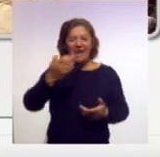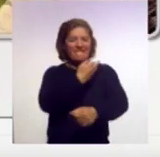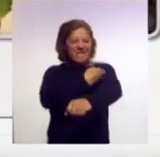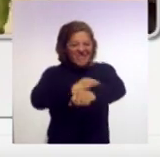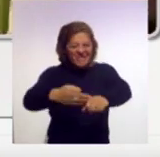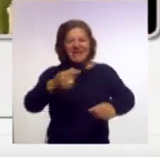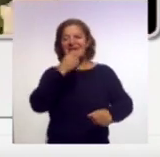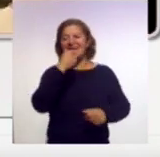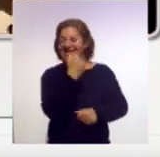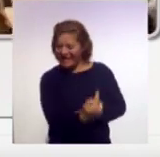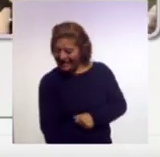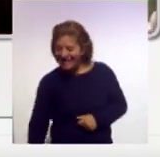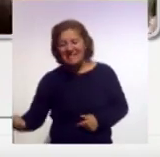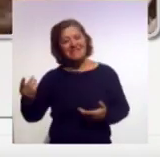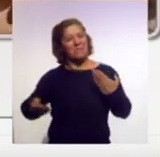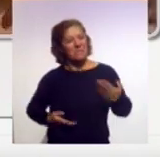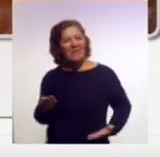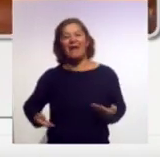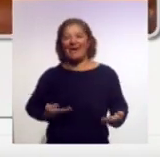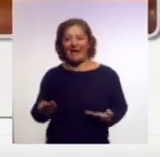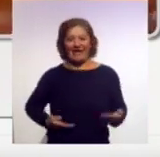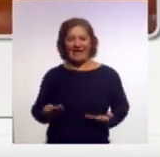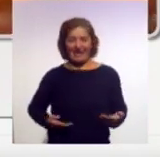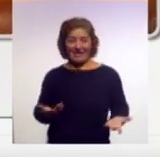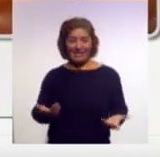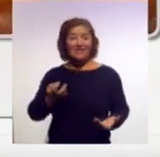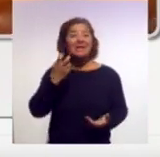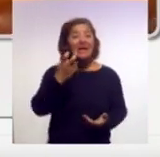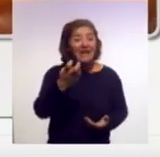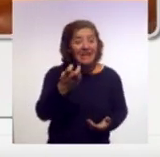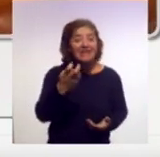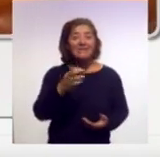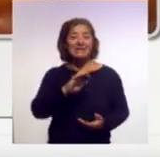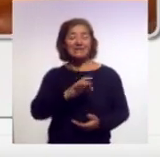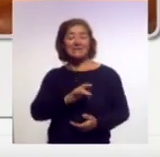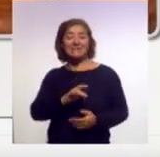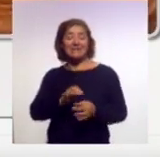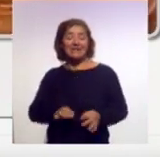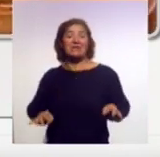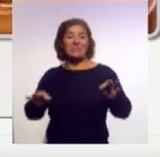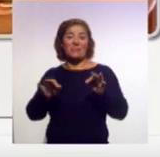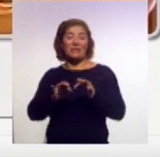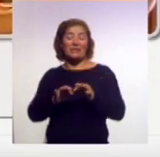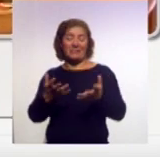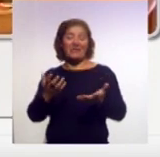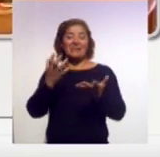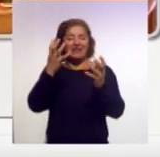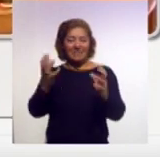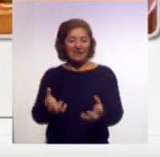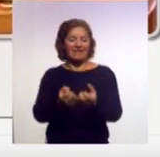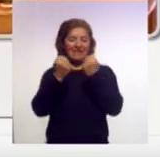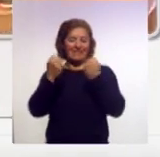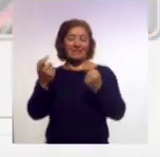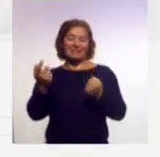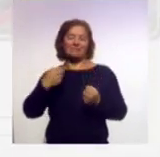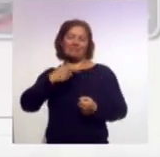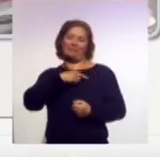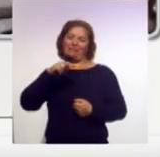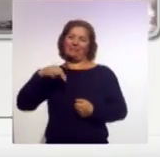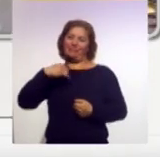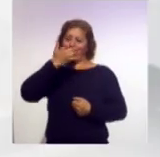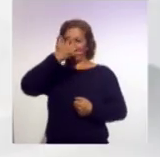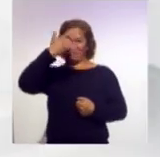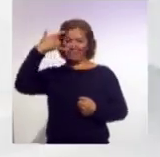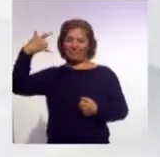pequeñines, bailando, disfrutando, creo que eso es lo que nosotros debemos rescatar de esta manifestación cultural que es nuestro carnaval.